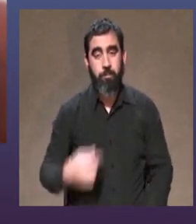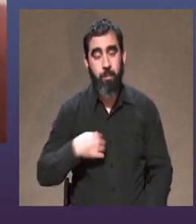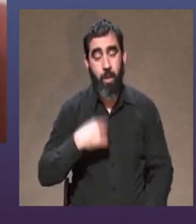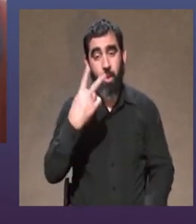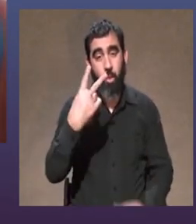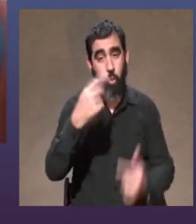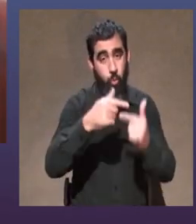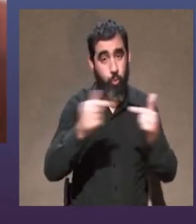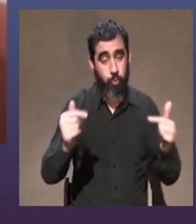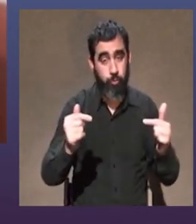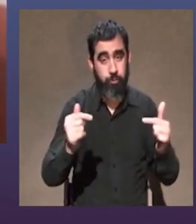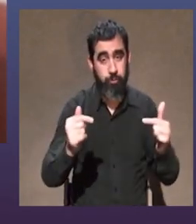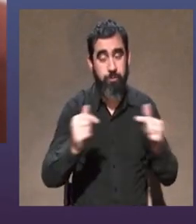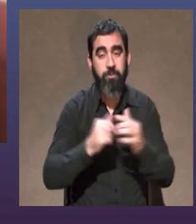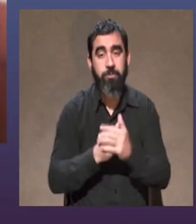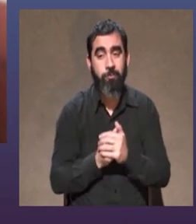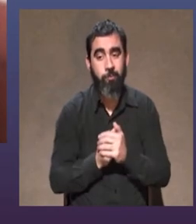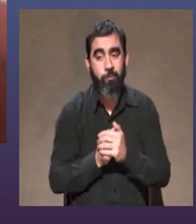pienso dos cosas